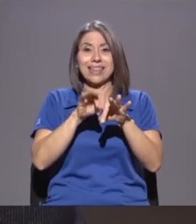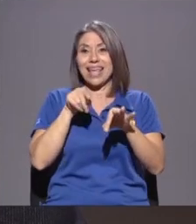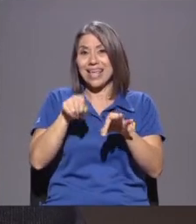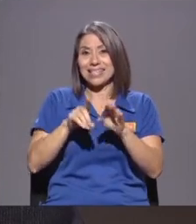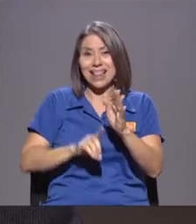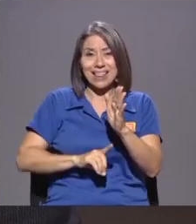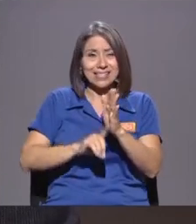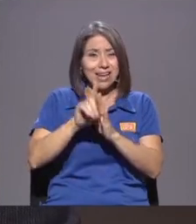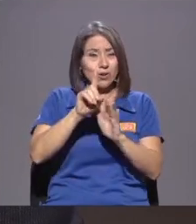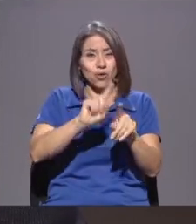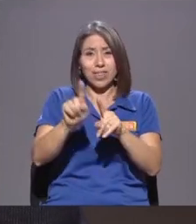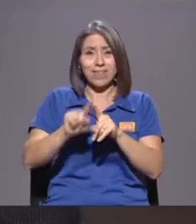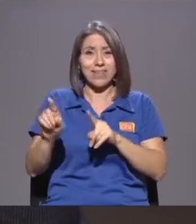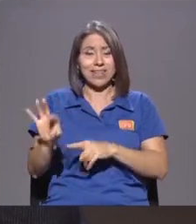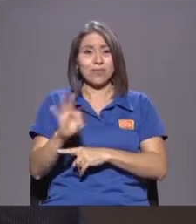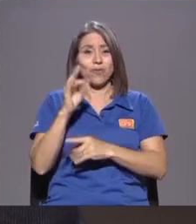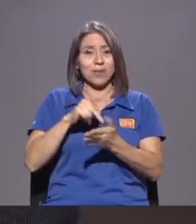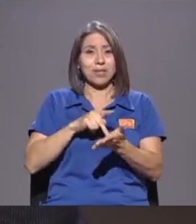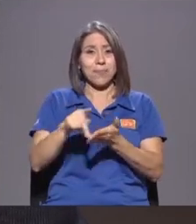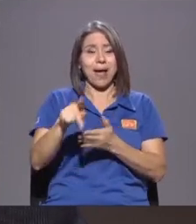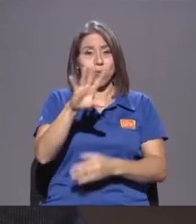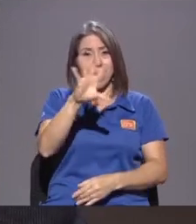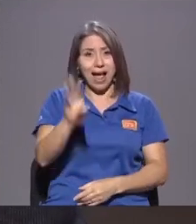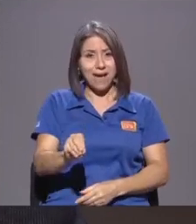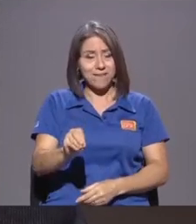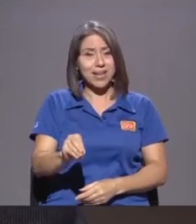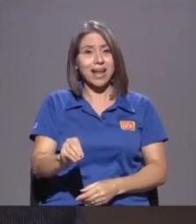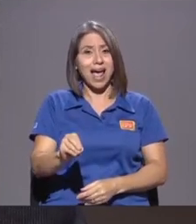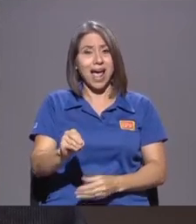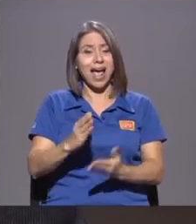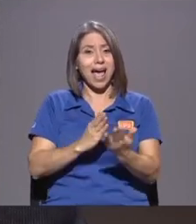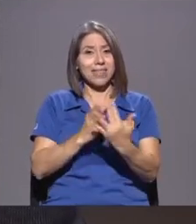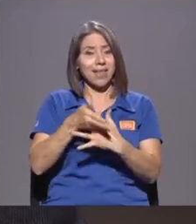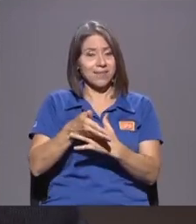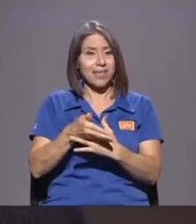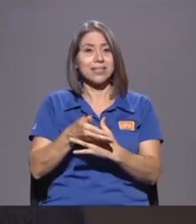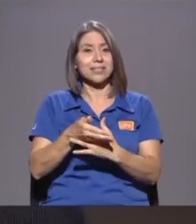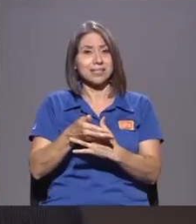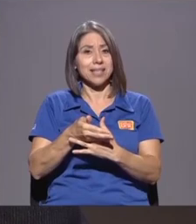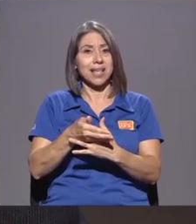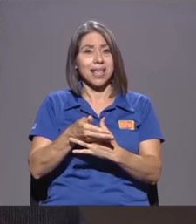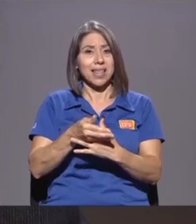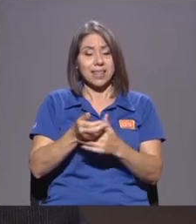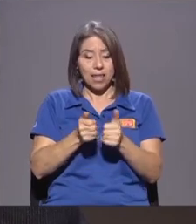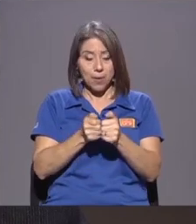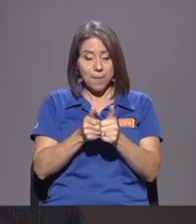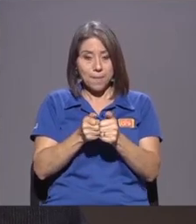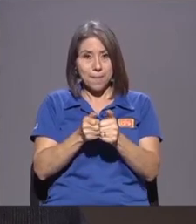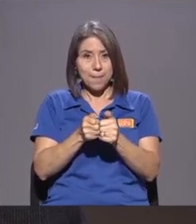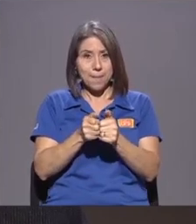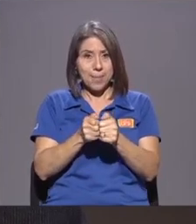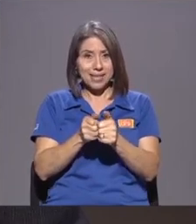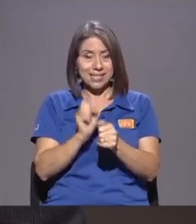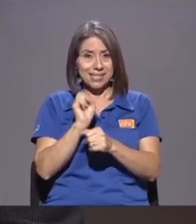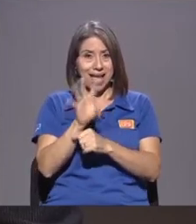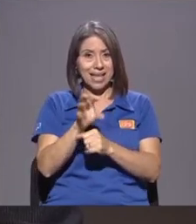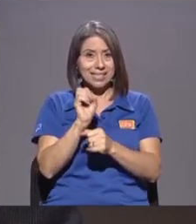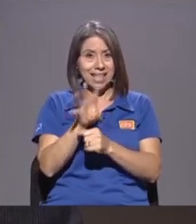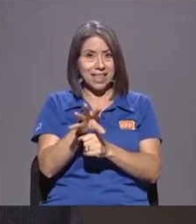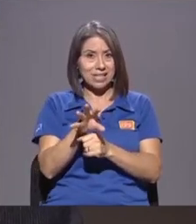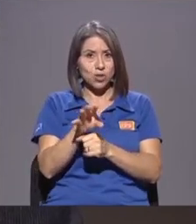De Medios De Pago Que se En África A Través De Este Mensajes De Texto Ni siquiera Se Requieren